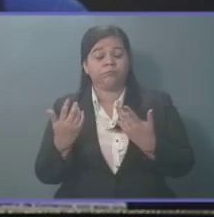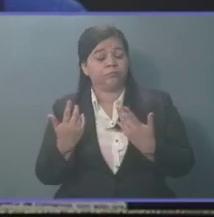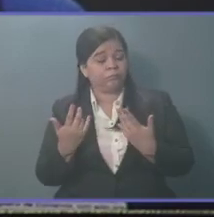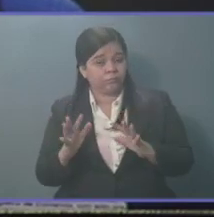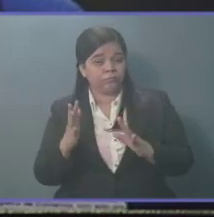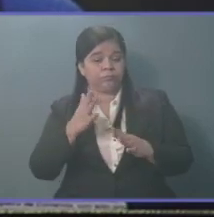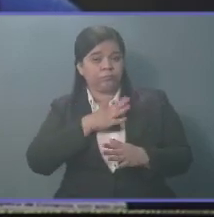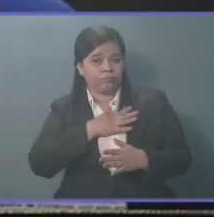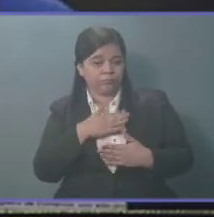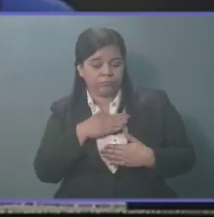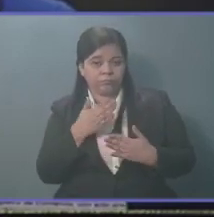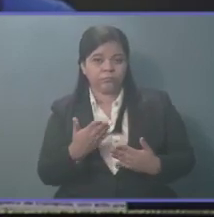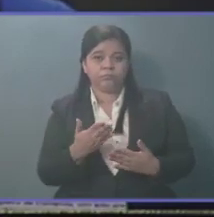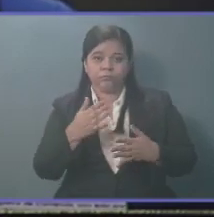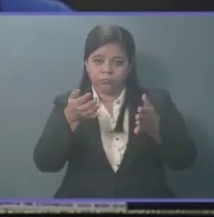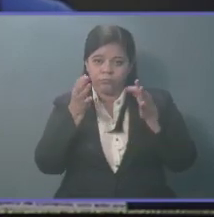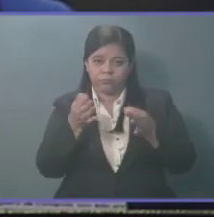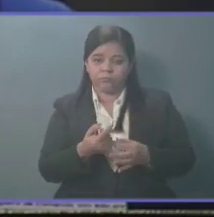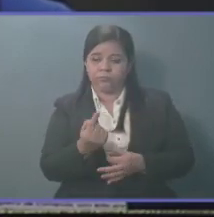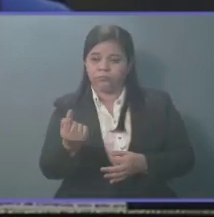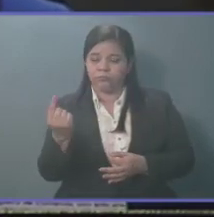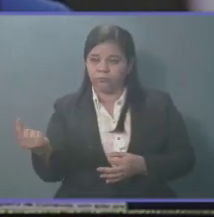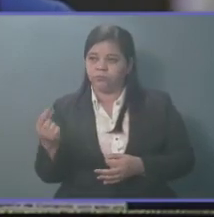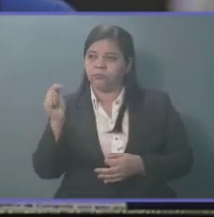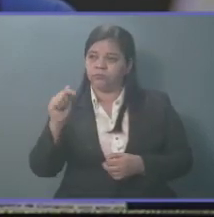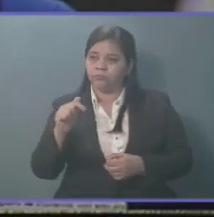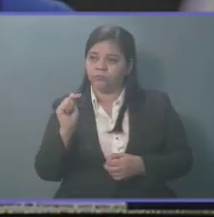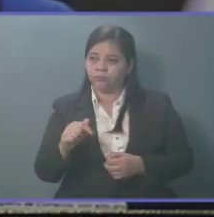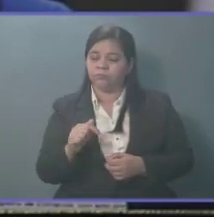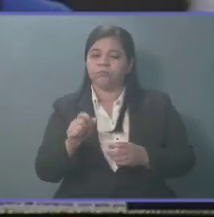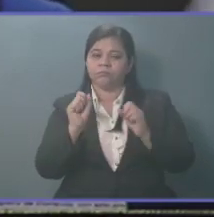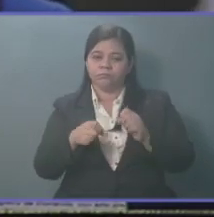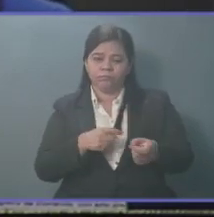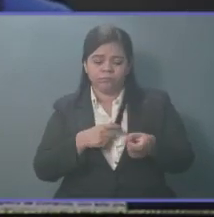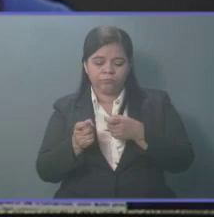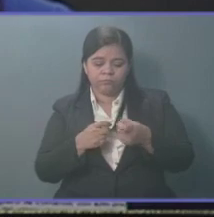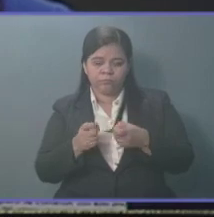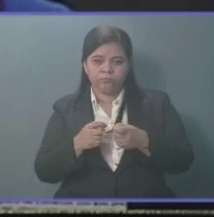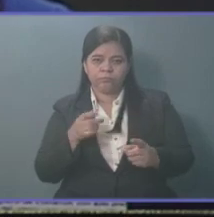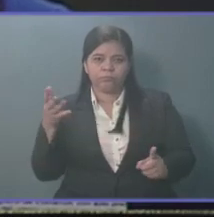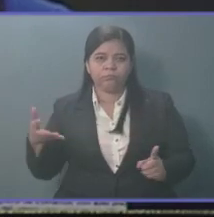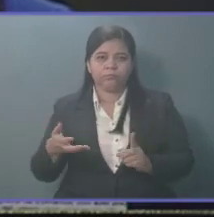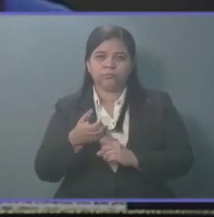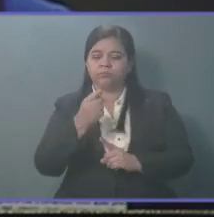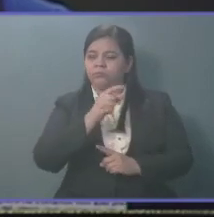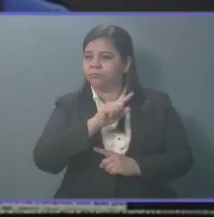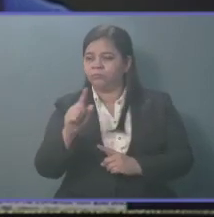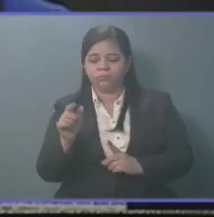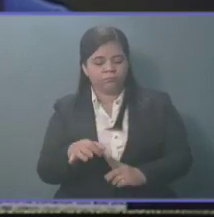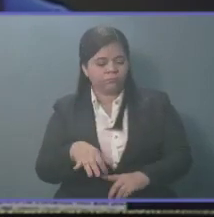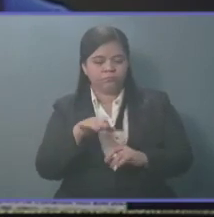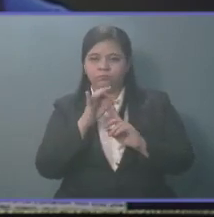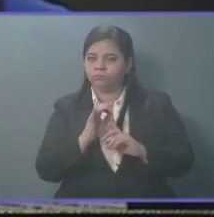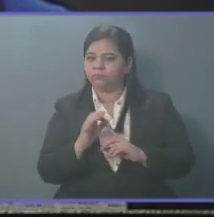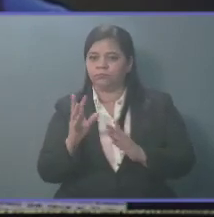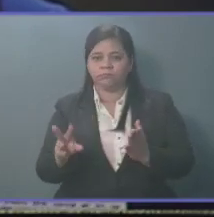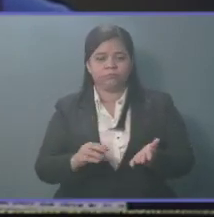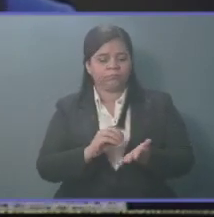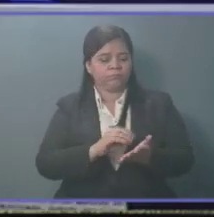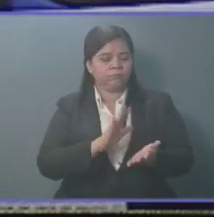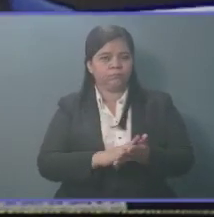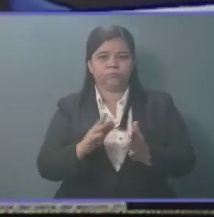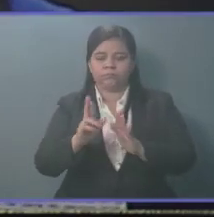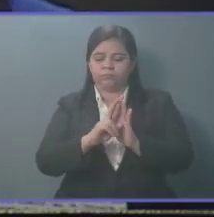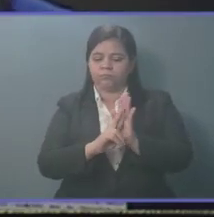voluntad de sus propietarios o representantes de que éstas sean regularizadas con el propósito de no encontrarse al margen de lo establecido